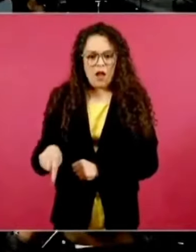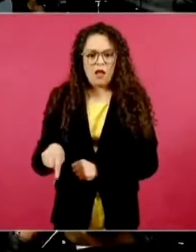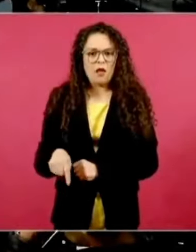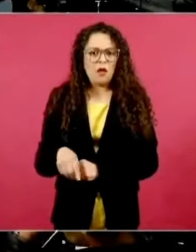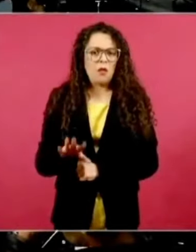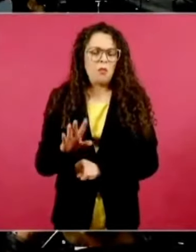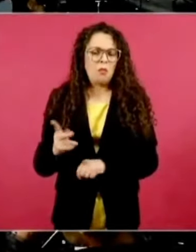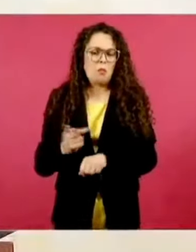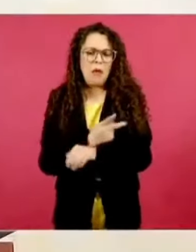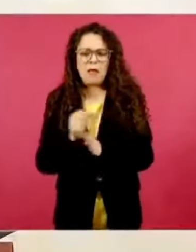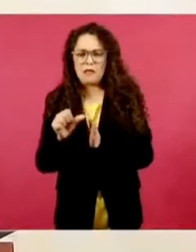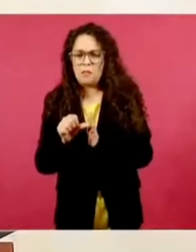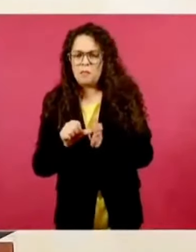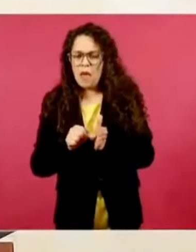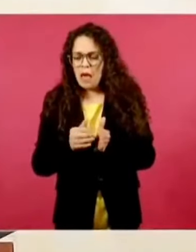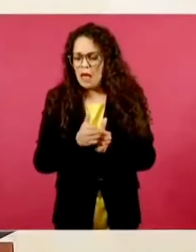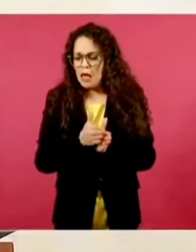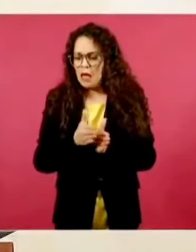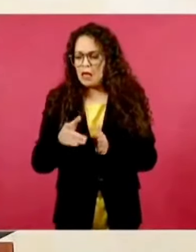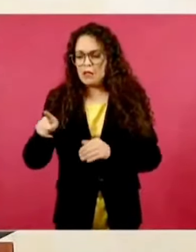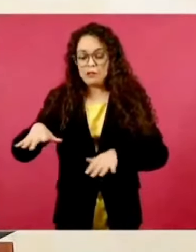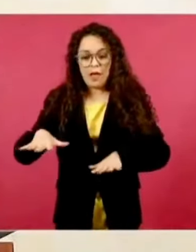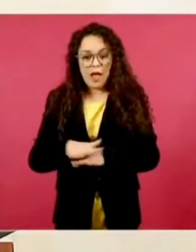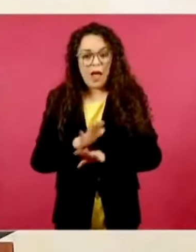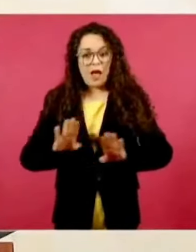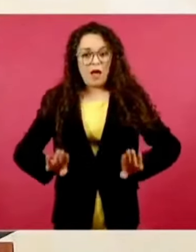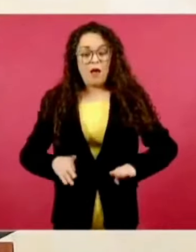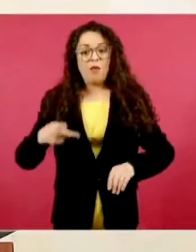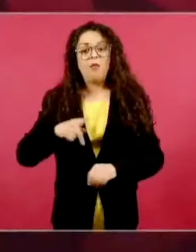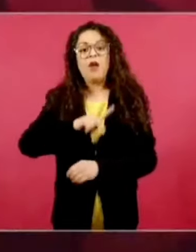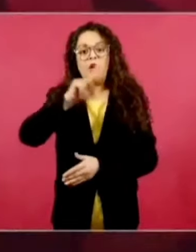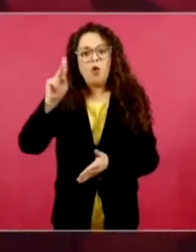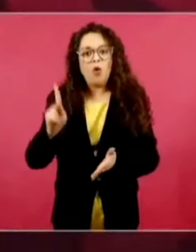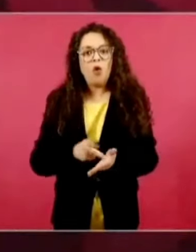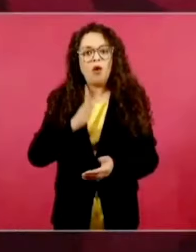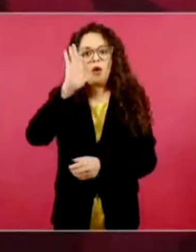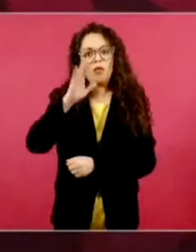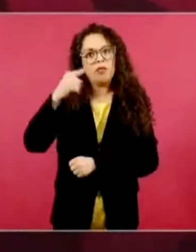Distintos, pero luego involucionan y vuelven a quedar igual.